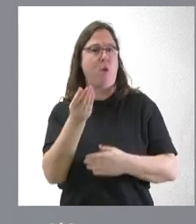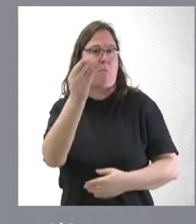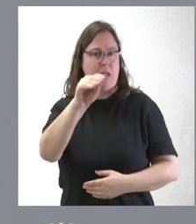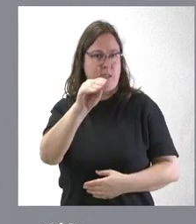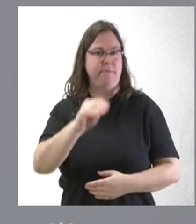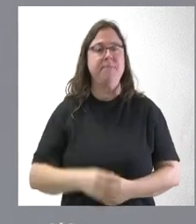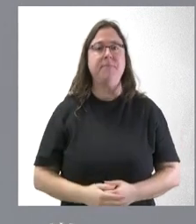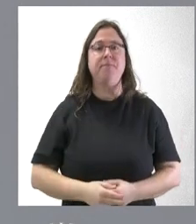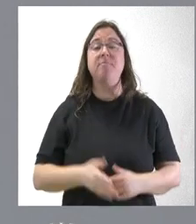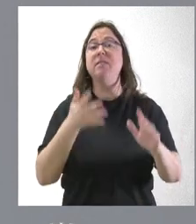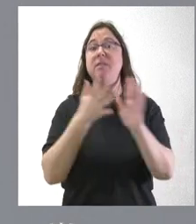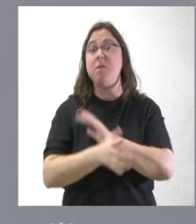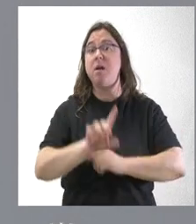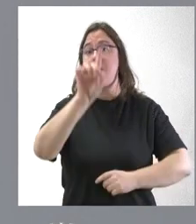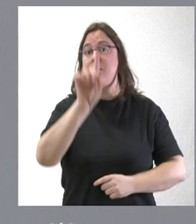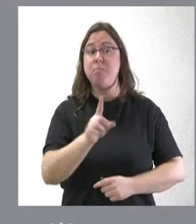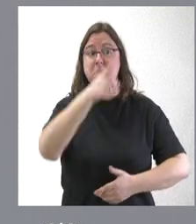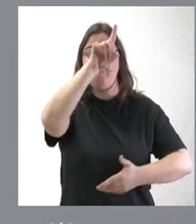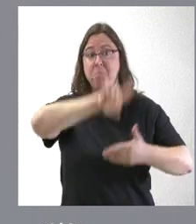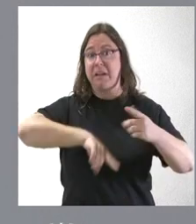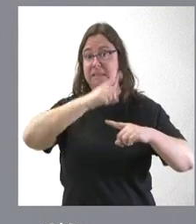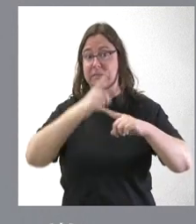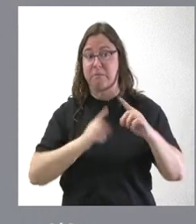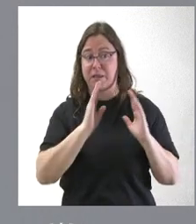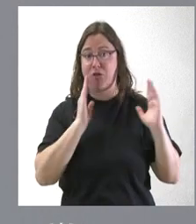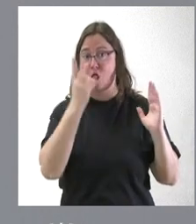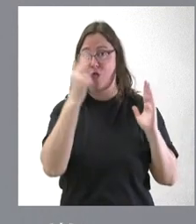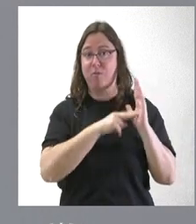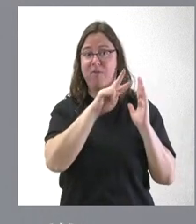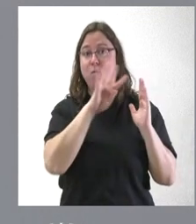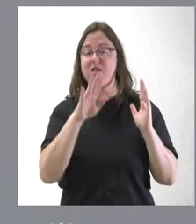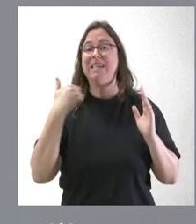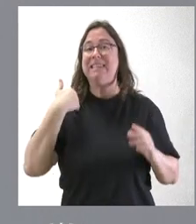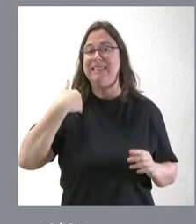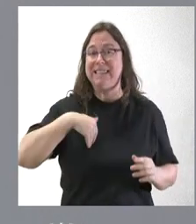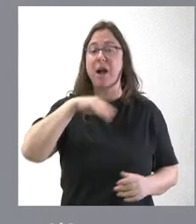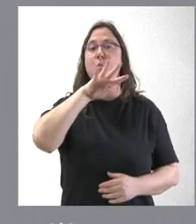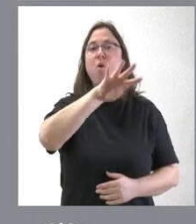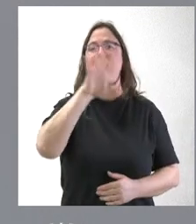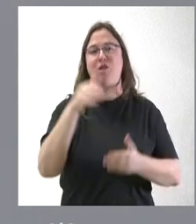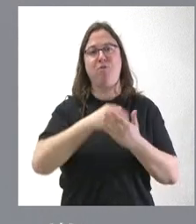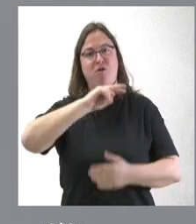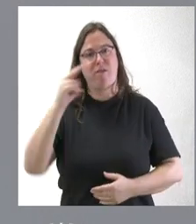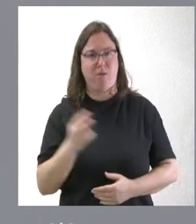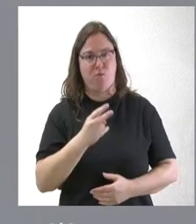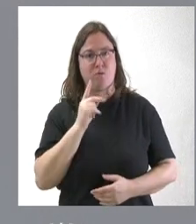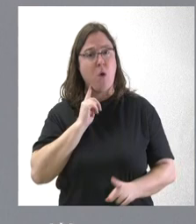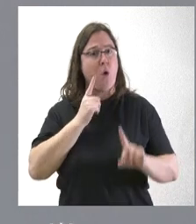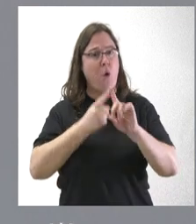con lo cual, en el primer mes y medio del año 2024, habremos destinado 45 millones de euros